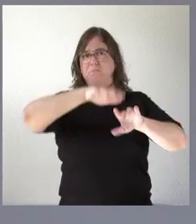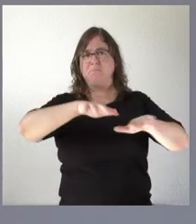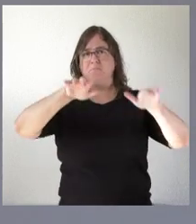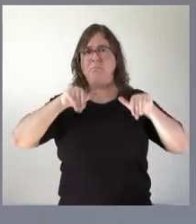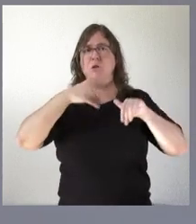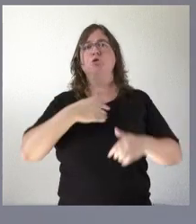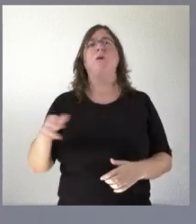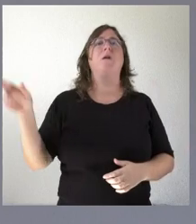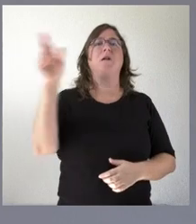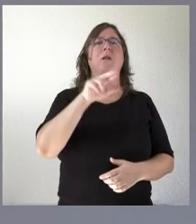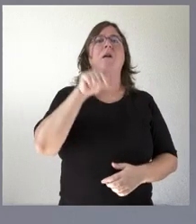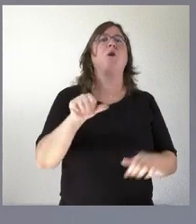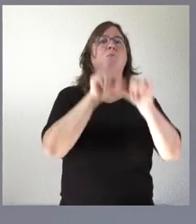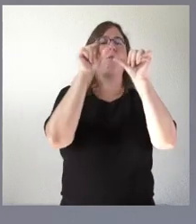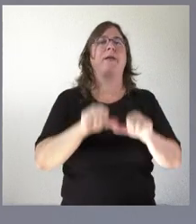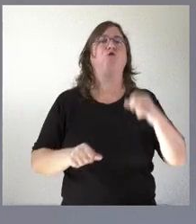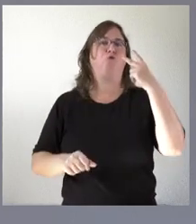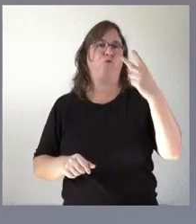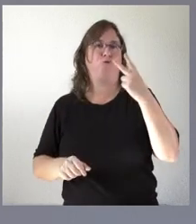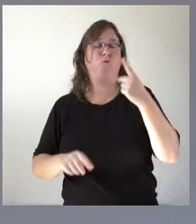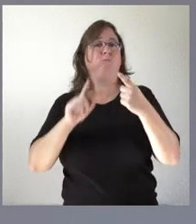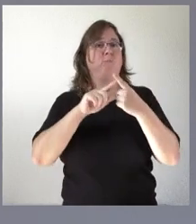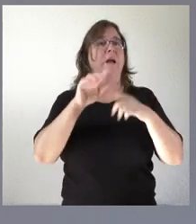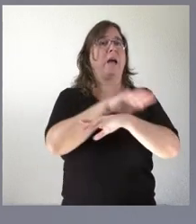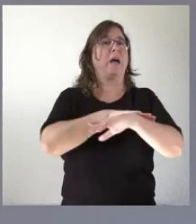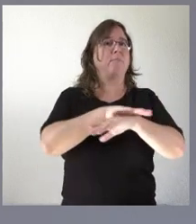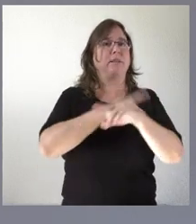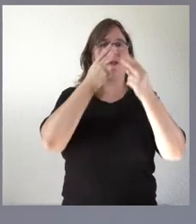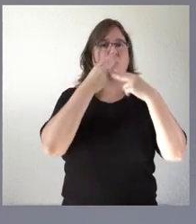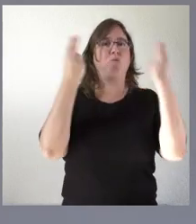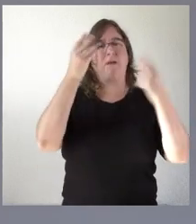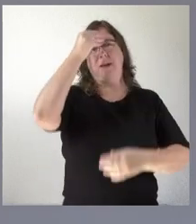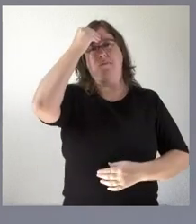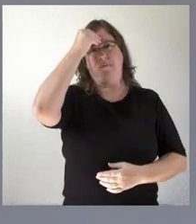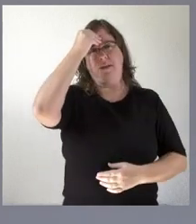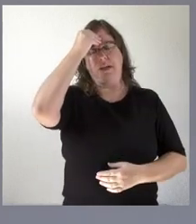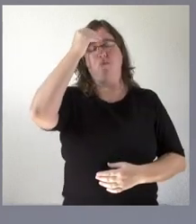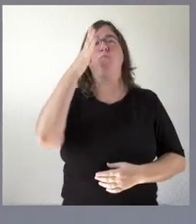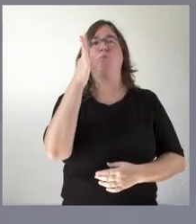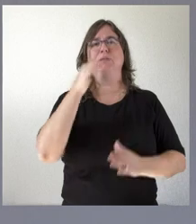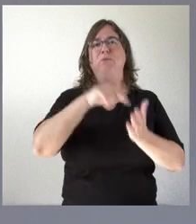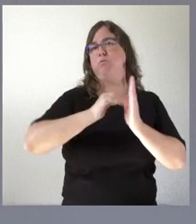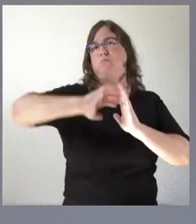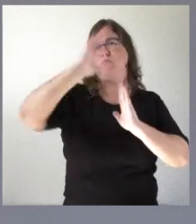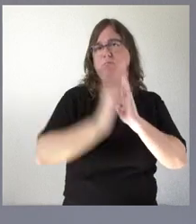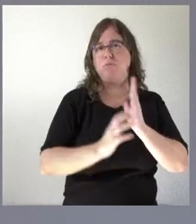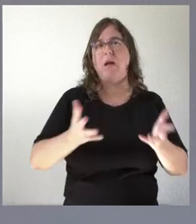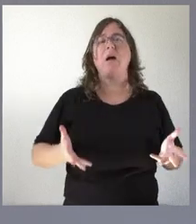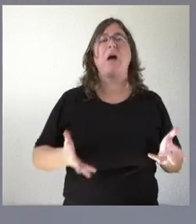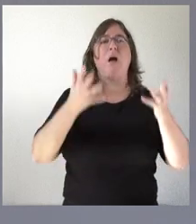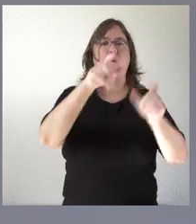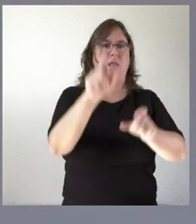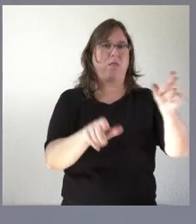reitero que aquí hay dos modelos las de aquellas administraciones públicas que creemos que es bueno bajar impuestos ayudar a los ciudadanos